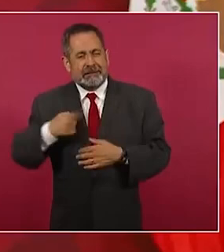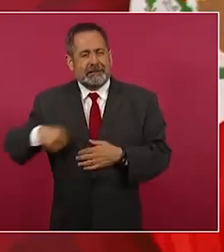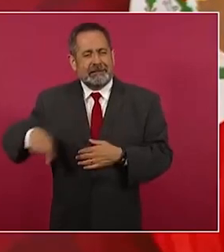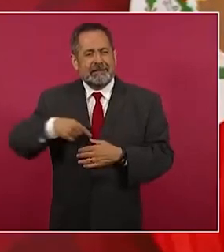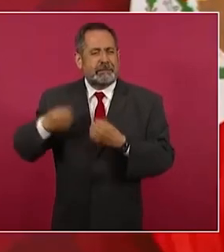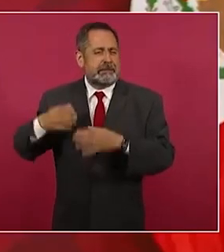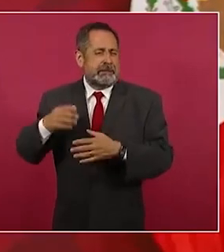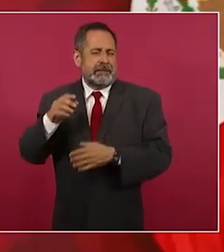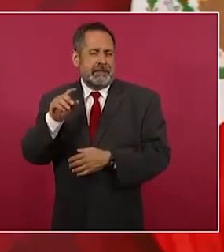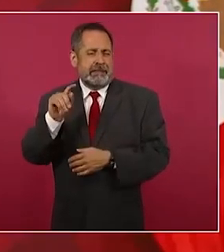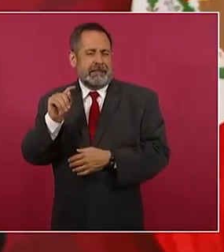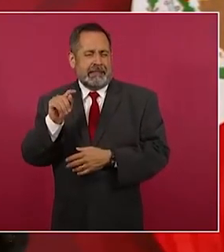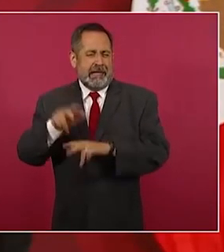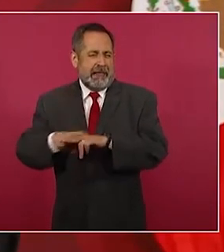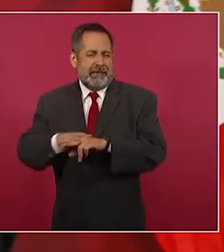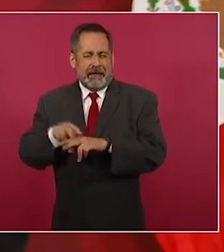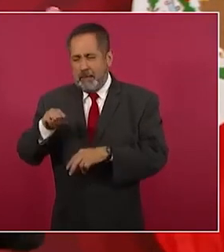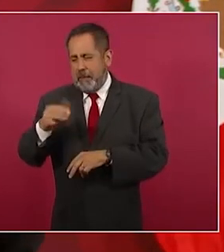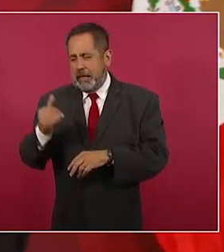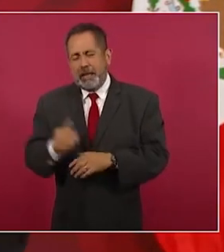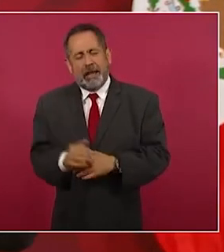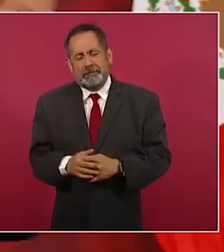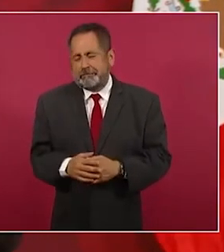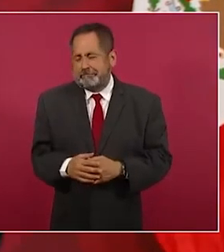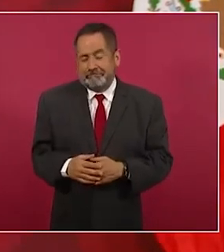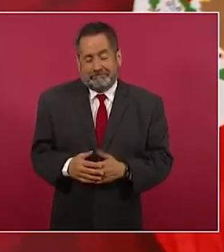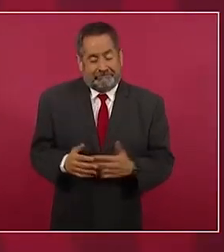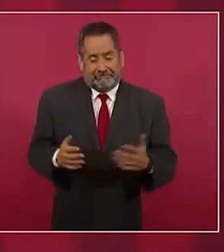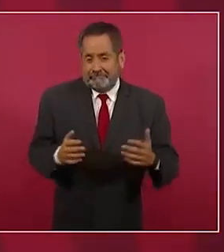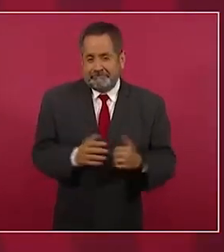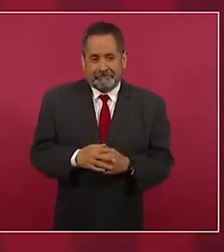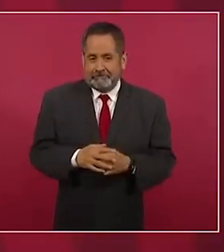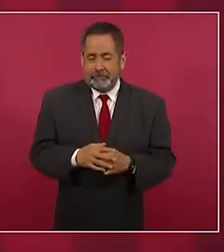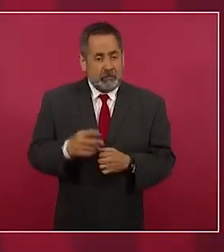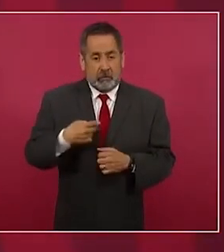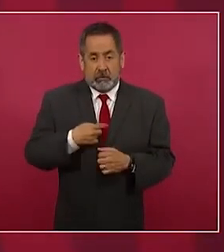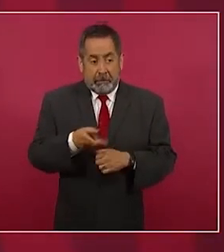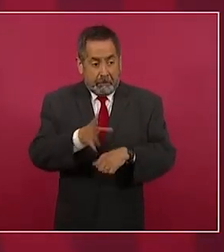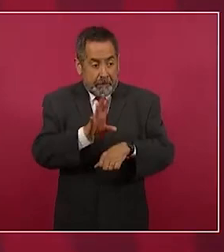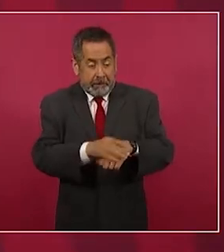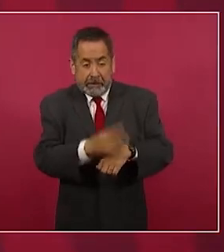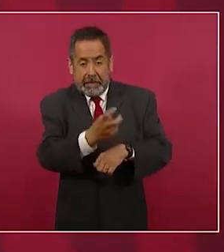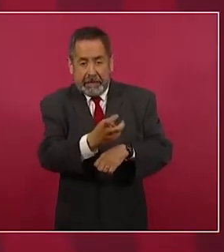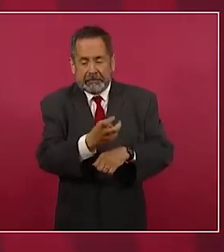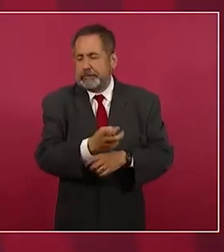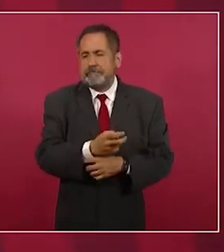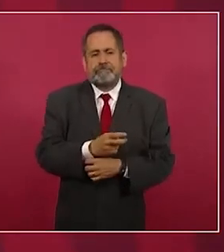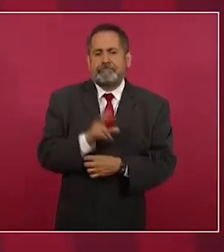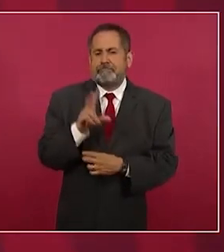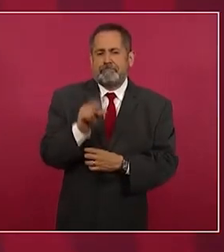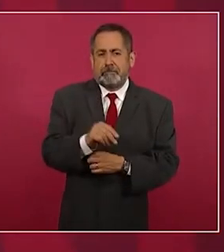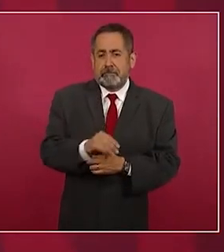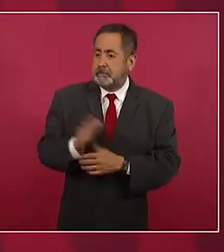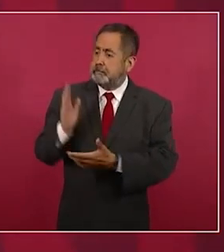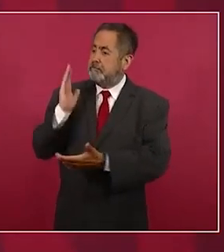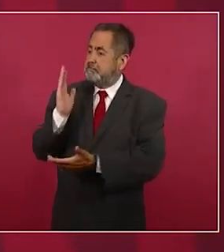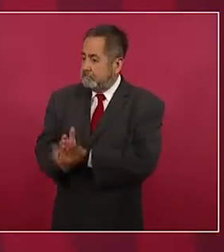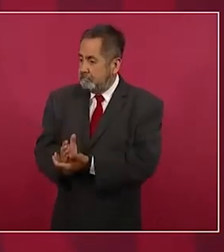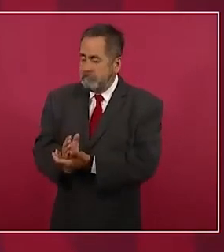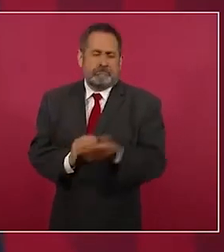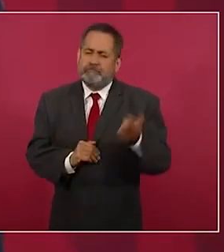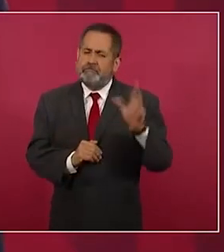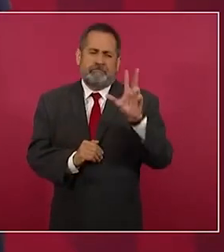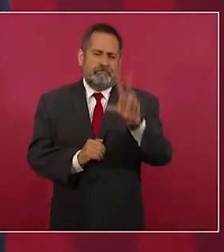Pero claro que no vamos nosotros a permitir que se detenga una obra